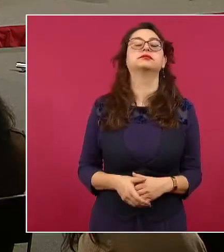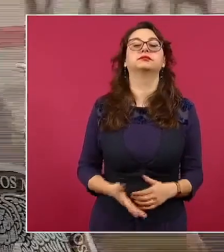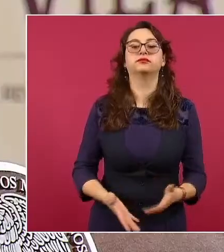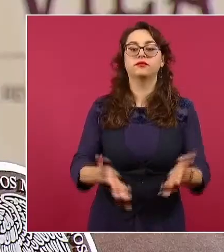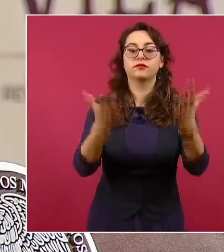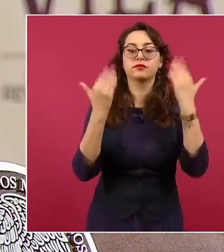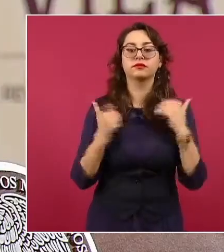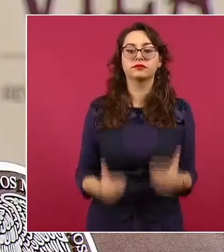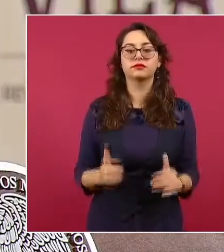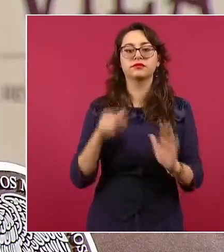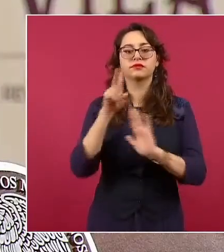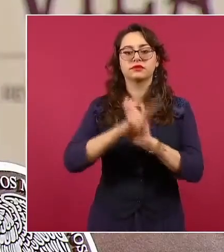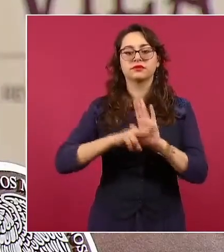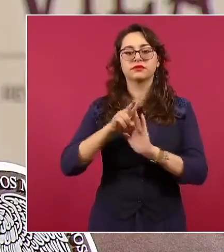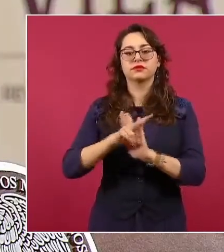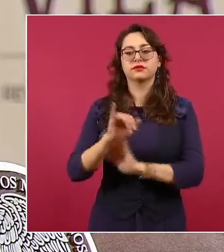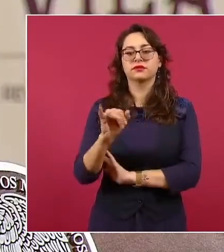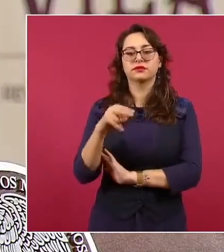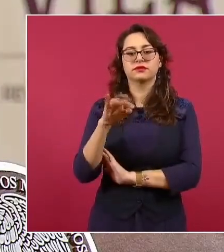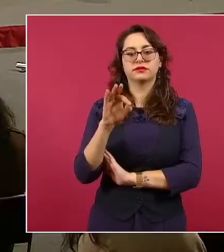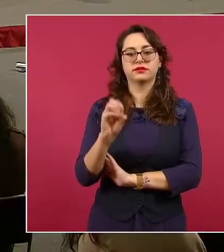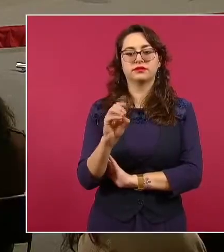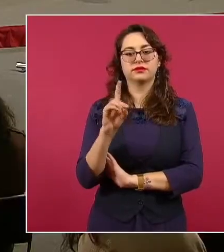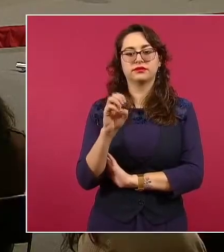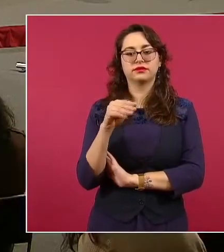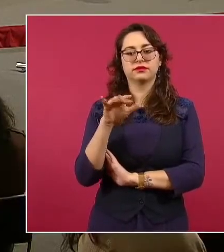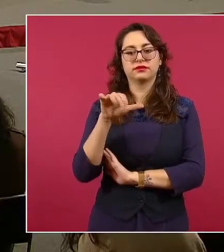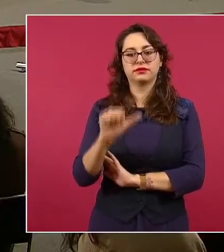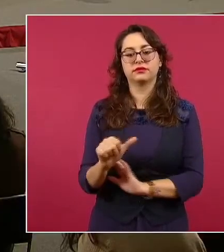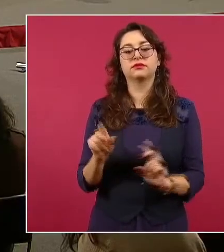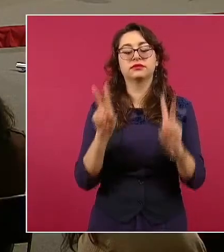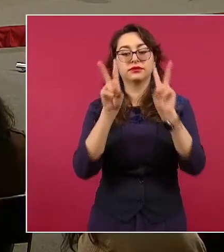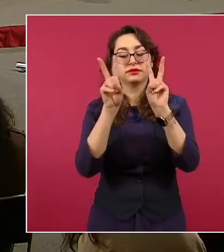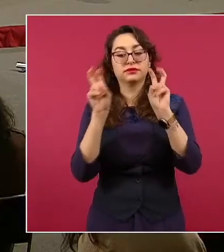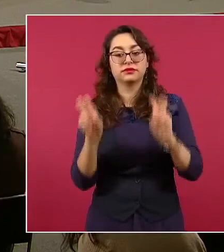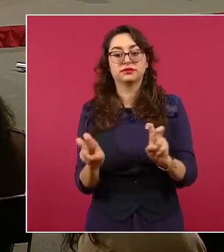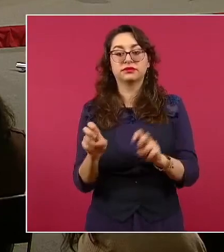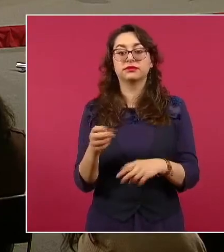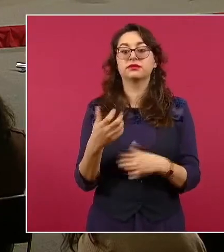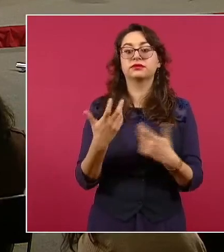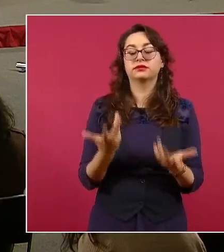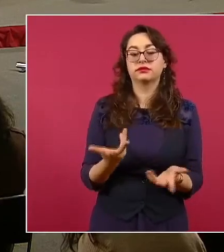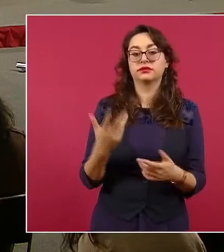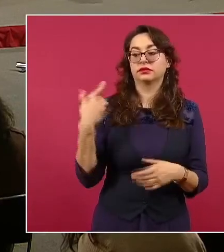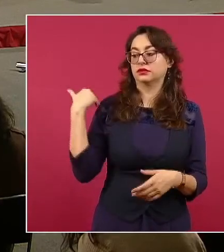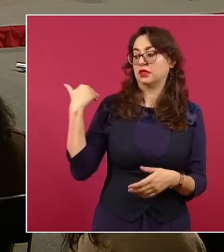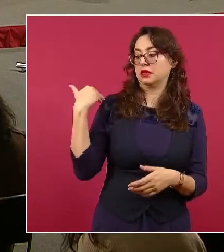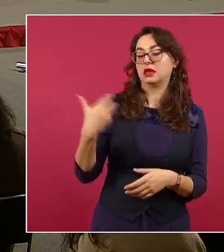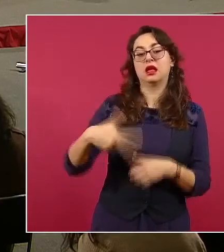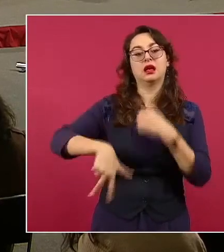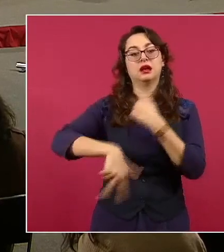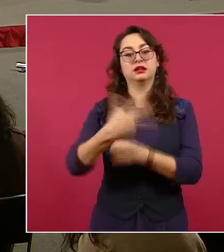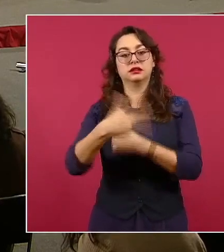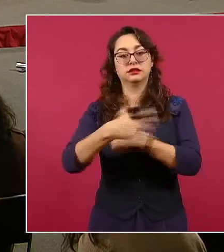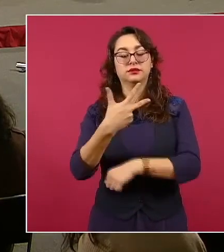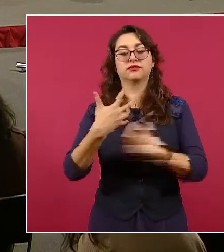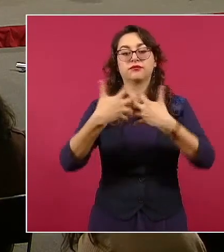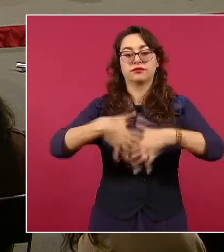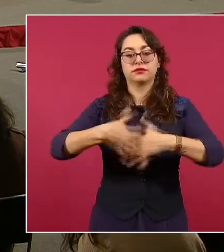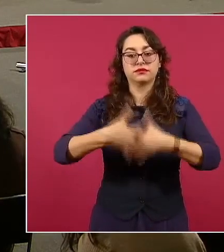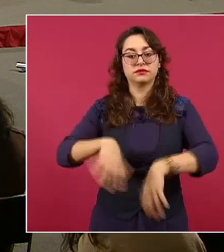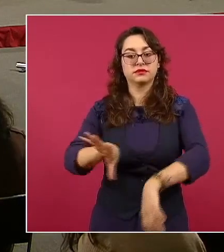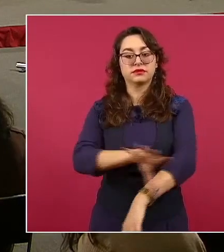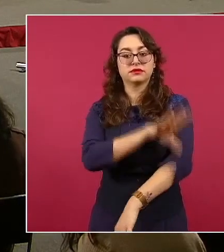con Infodemia, sobre las mentiras acerca de la compra de 13 plantas de generación eléctrica a la empresa